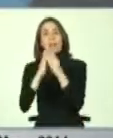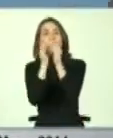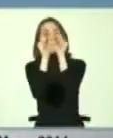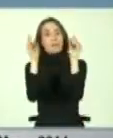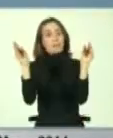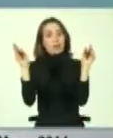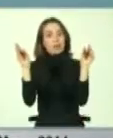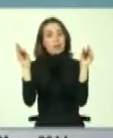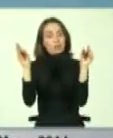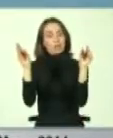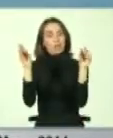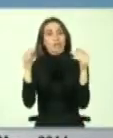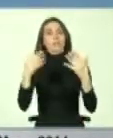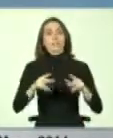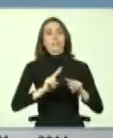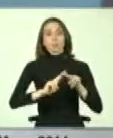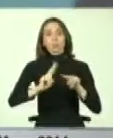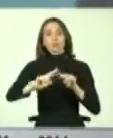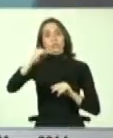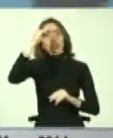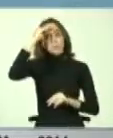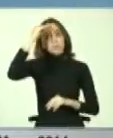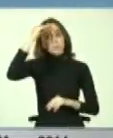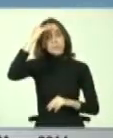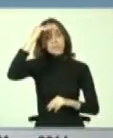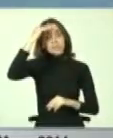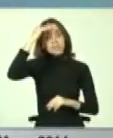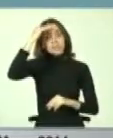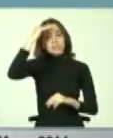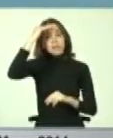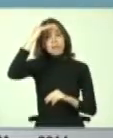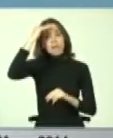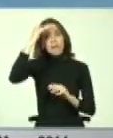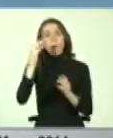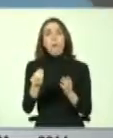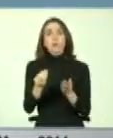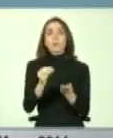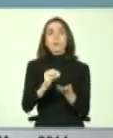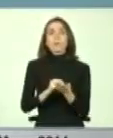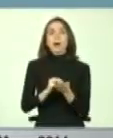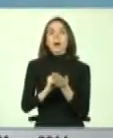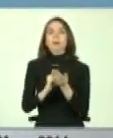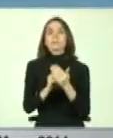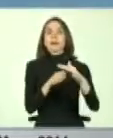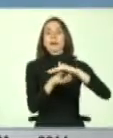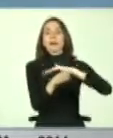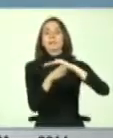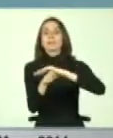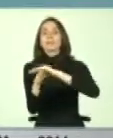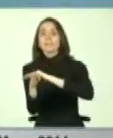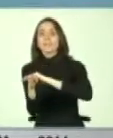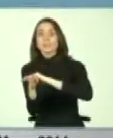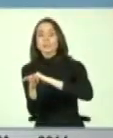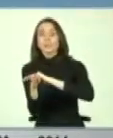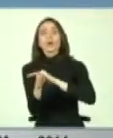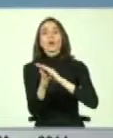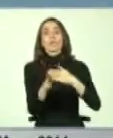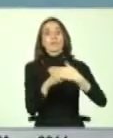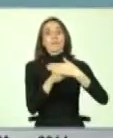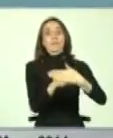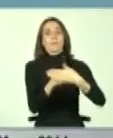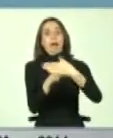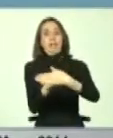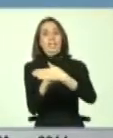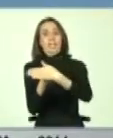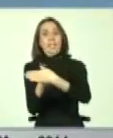hemos llevado adelante experiencias que suponen un mayor grado de accesibilidad al entorno, haciendo que las barreras vayan